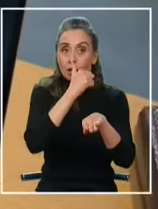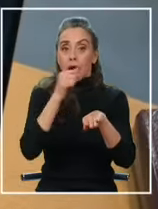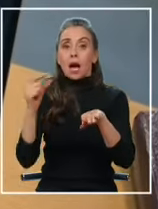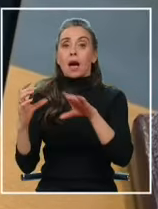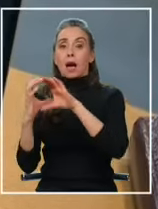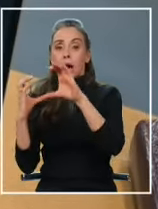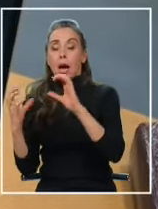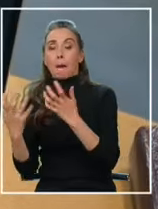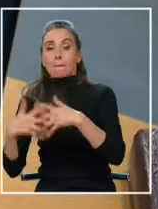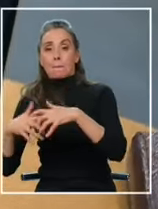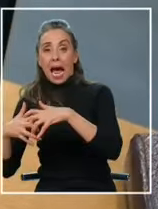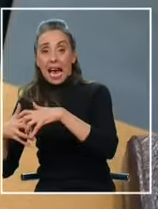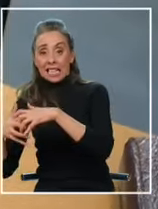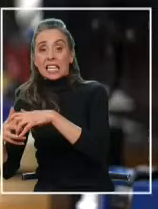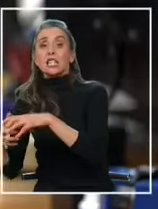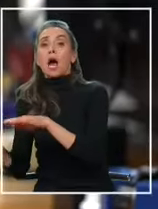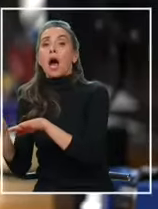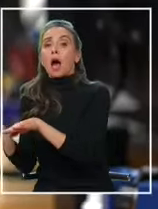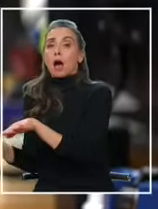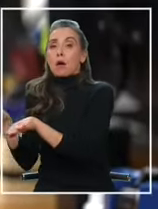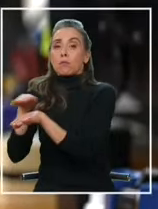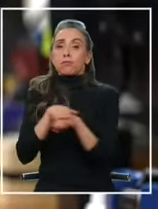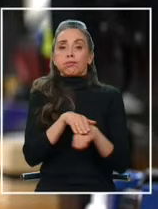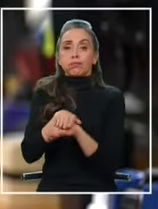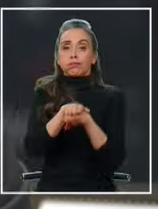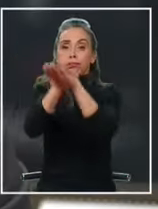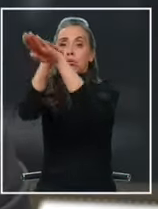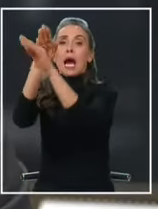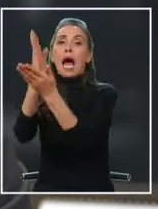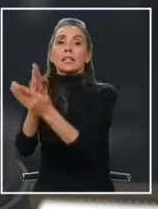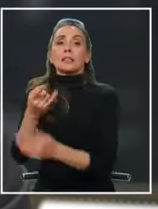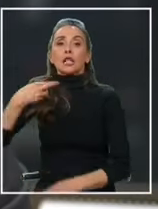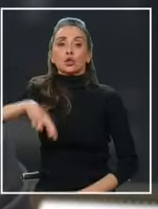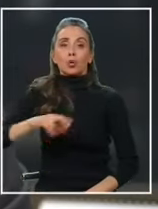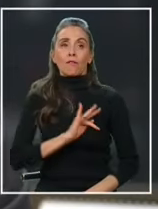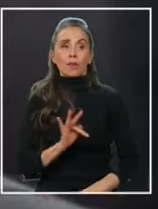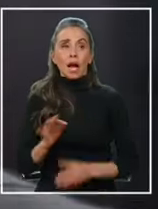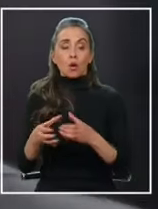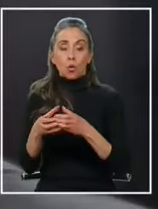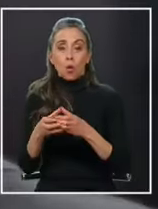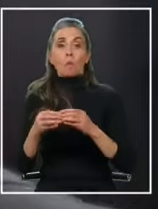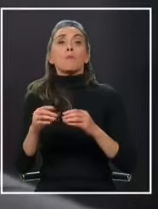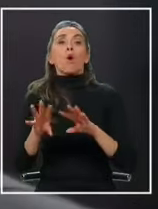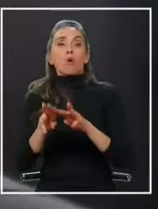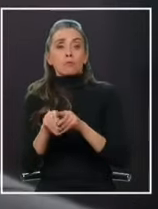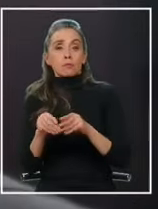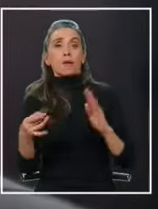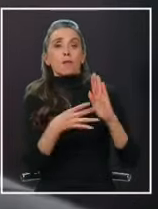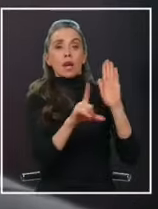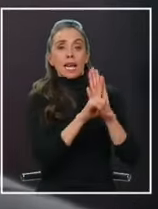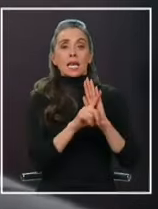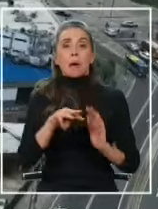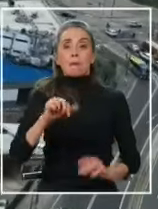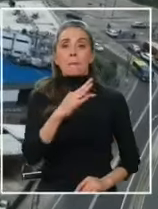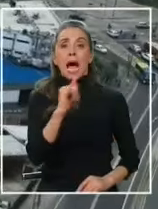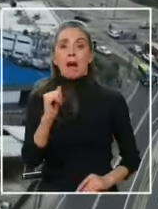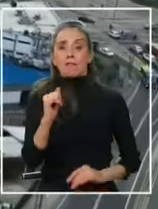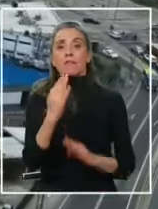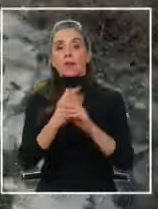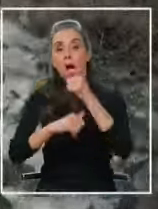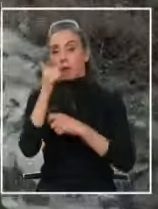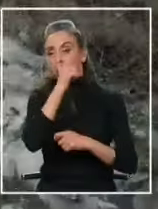maquinaria y la traslada hasta el sur de Francia Estamos hablando de una asociación ilícita estamos hablando de crimen organizado estamos hablando de mafia propiamente tal